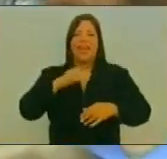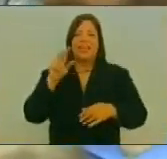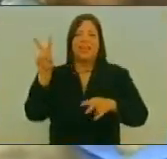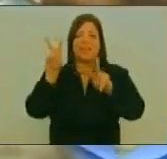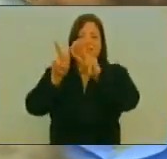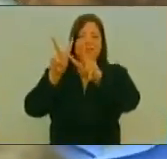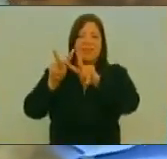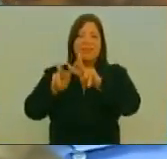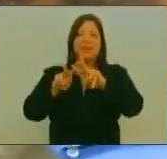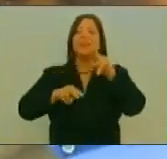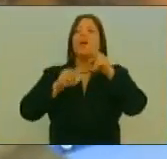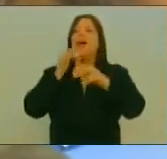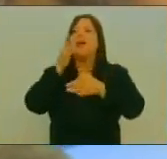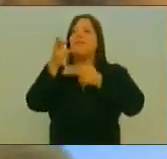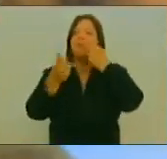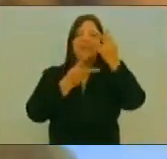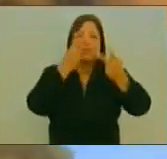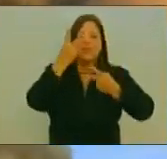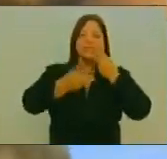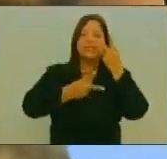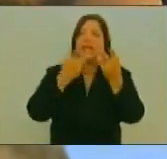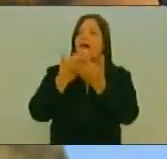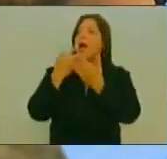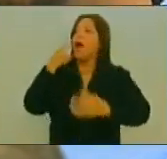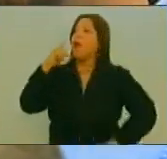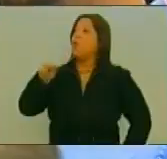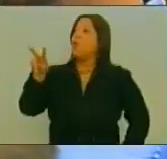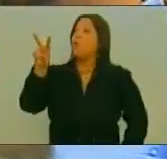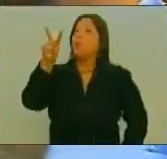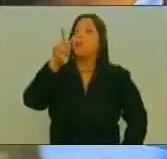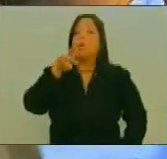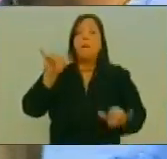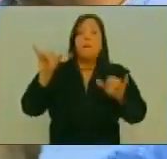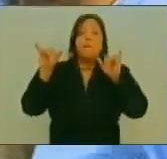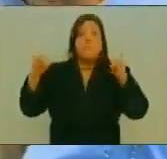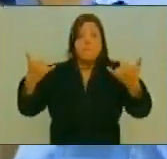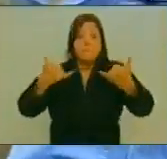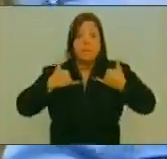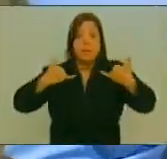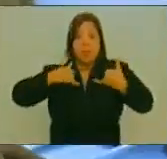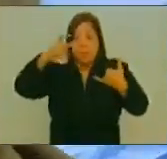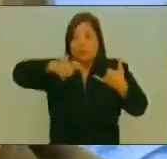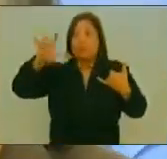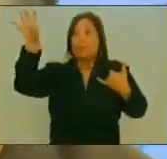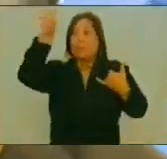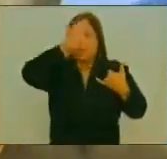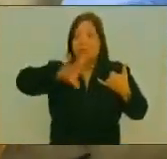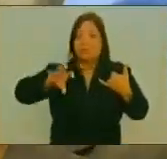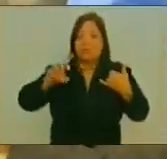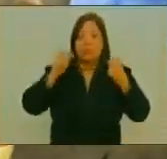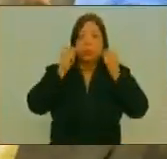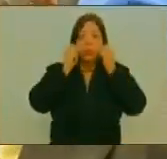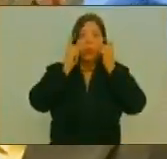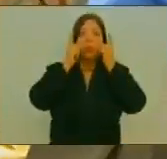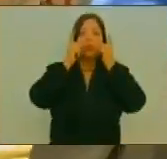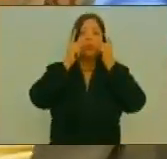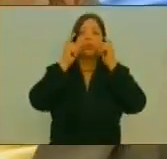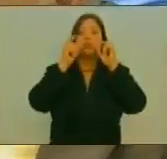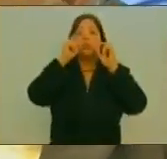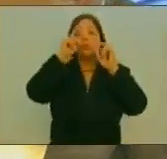Urbanismos De La Revolución Y Ellos Mismos Manifestaron En Esas